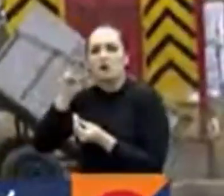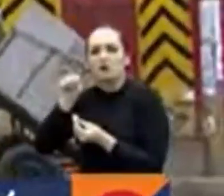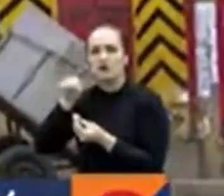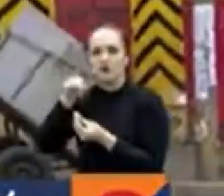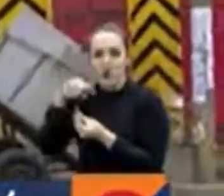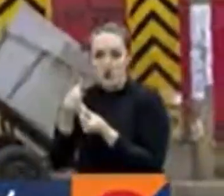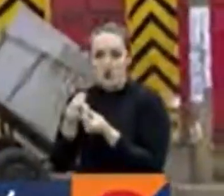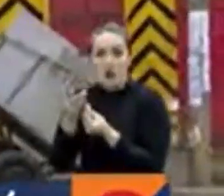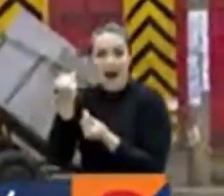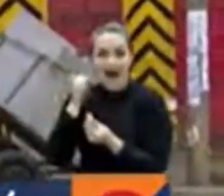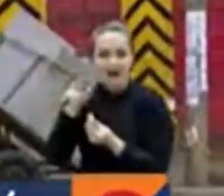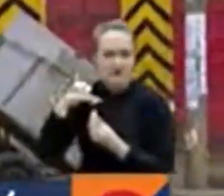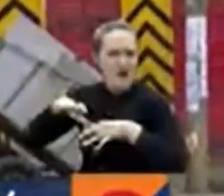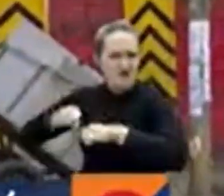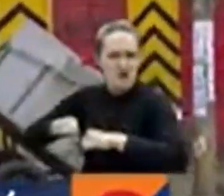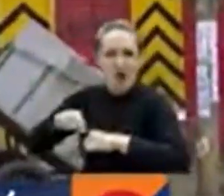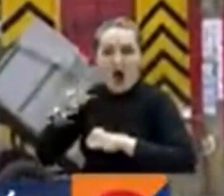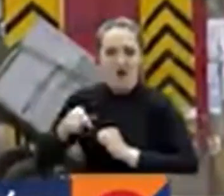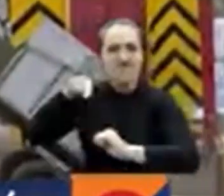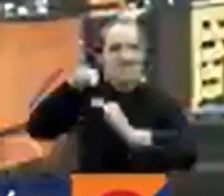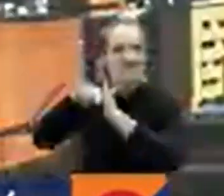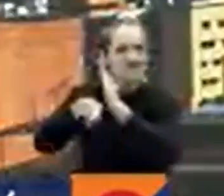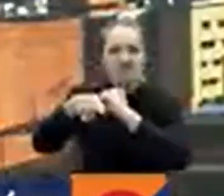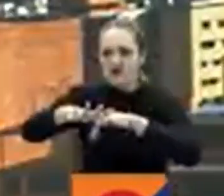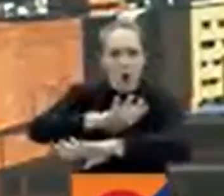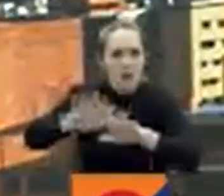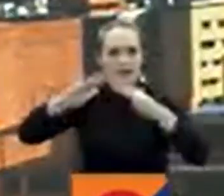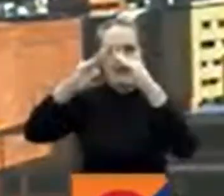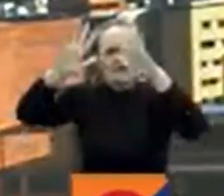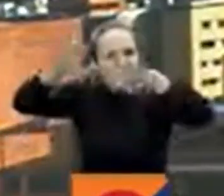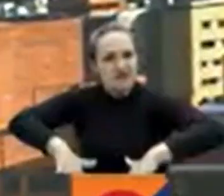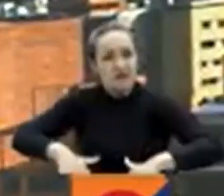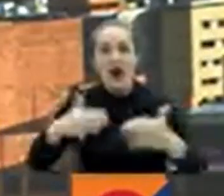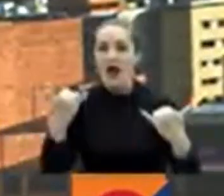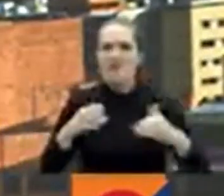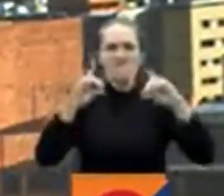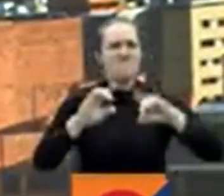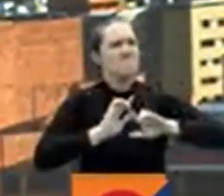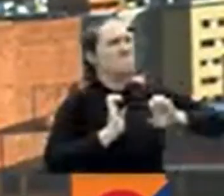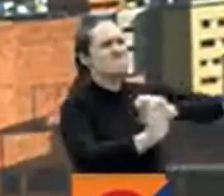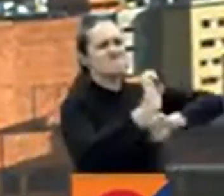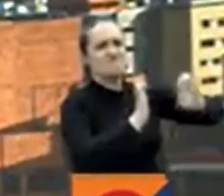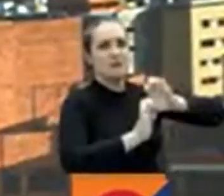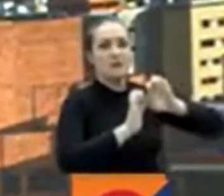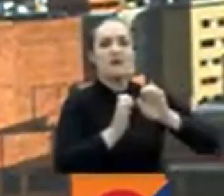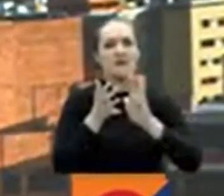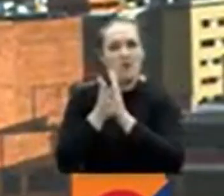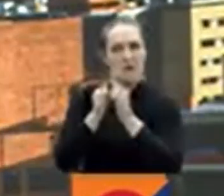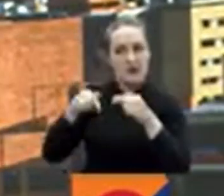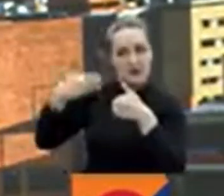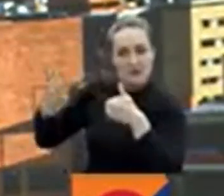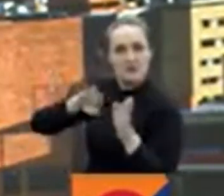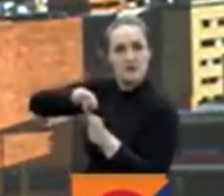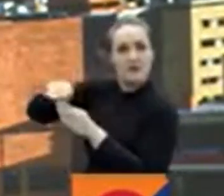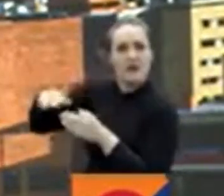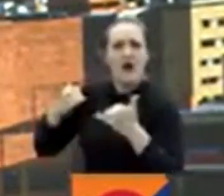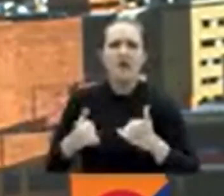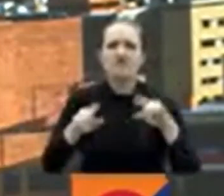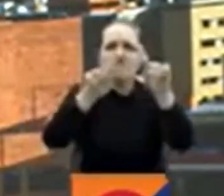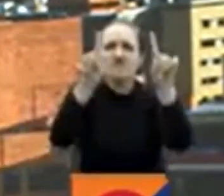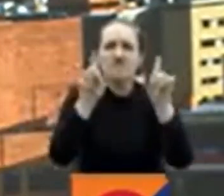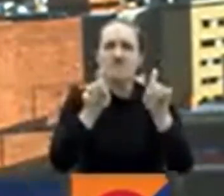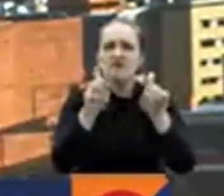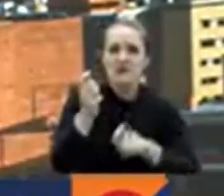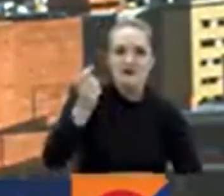para que nos amplíe esta información. Y tenemos otro tema importante, porque en un misterio se ha convertido lo ocurrido el